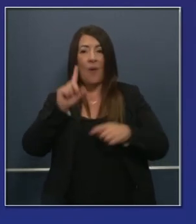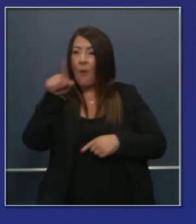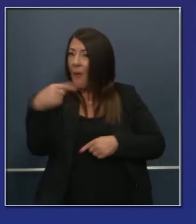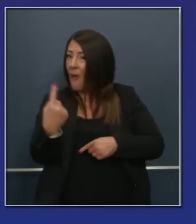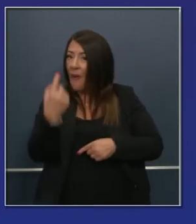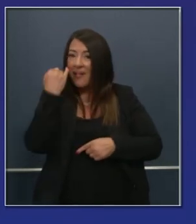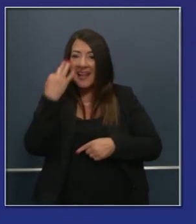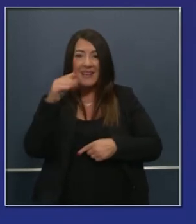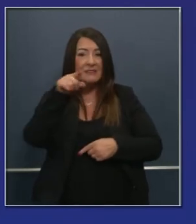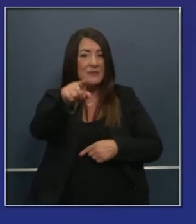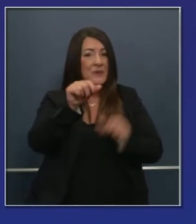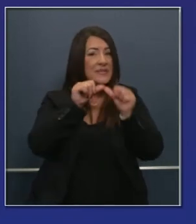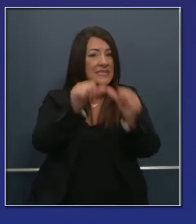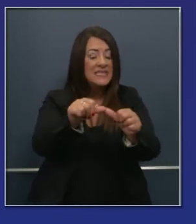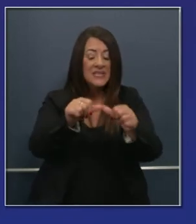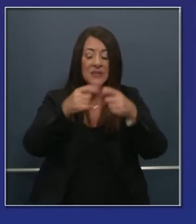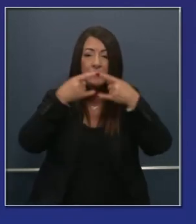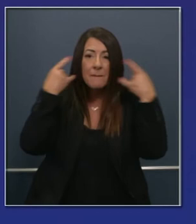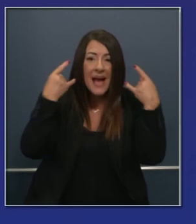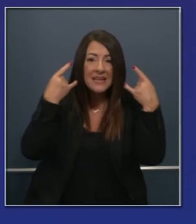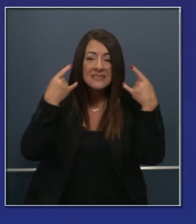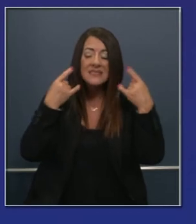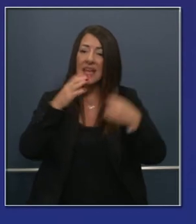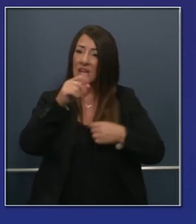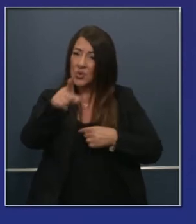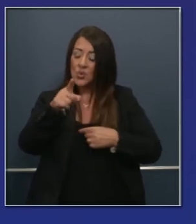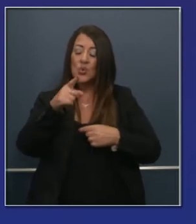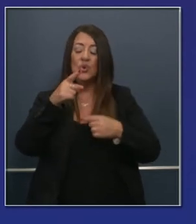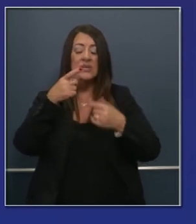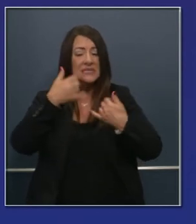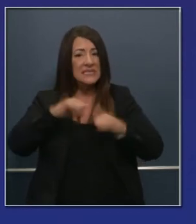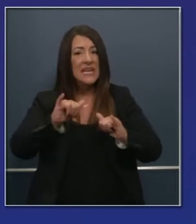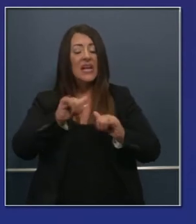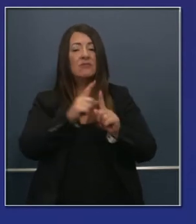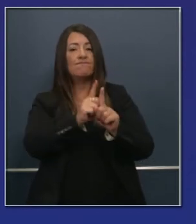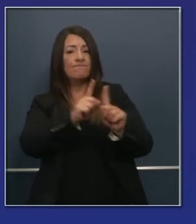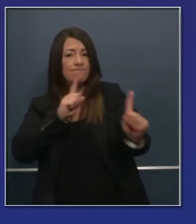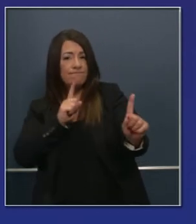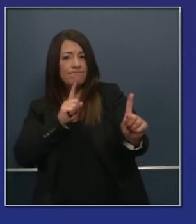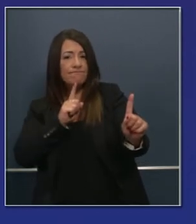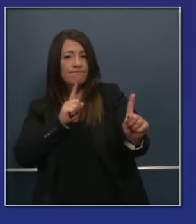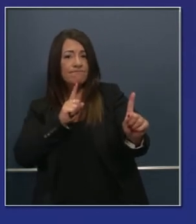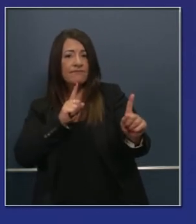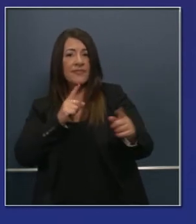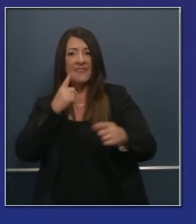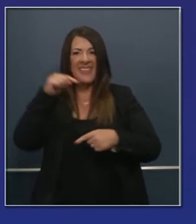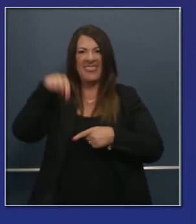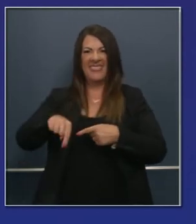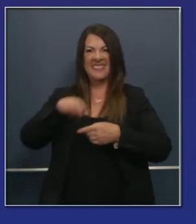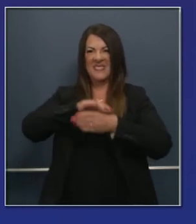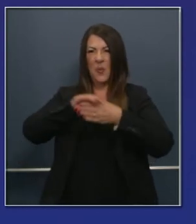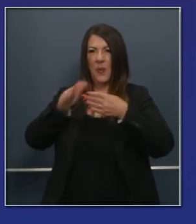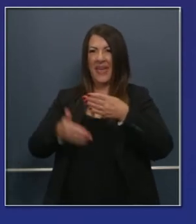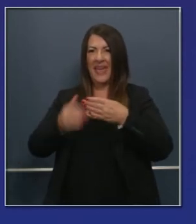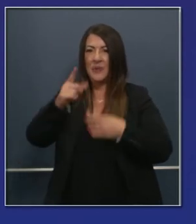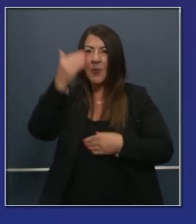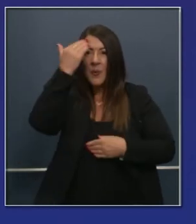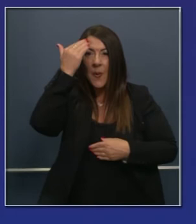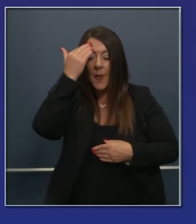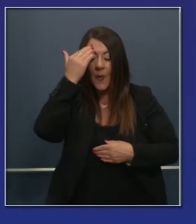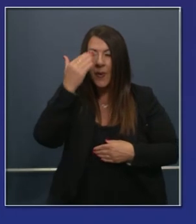si seguimos poniéndonos la mascarilla y tomamos seriamente la necesidad de distanciarnos incluso este fin de semana cuando tendremos